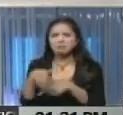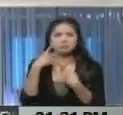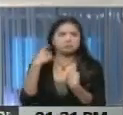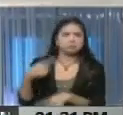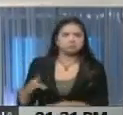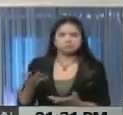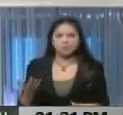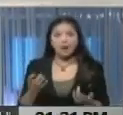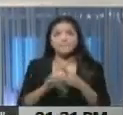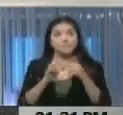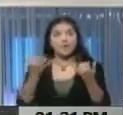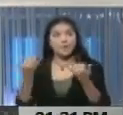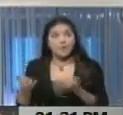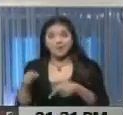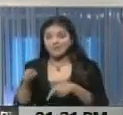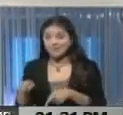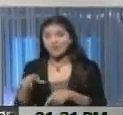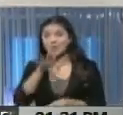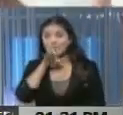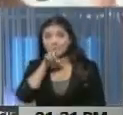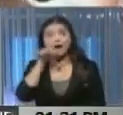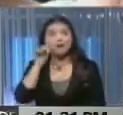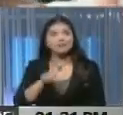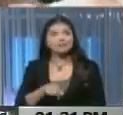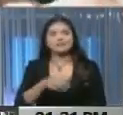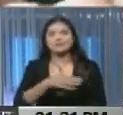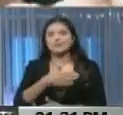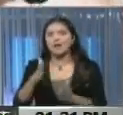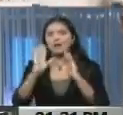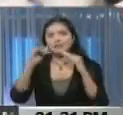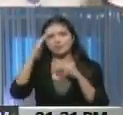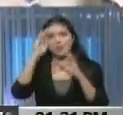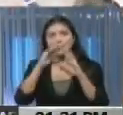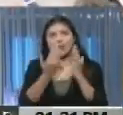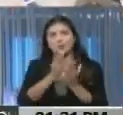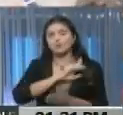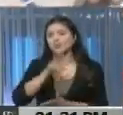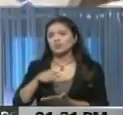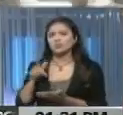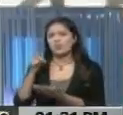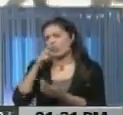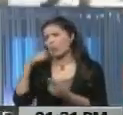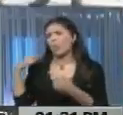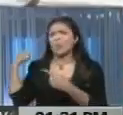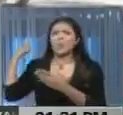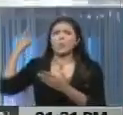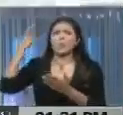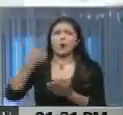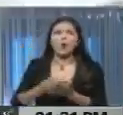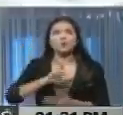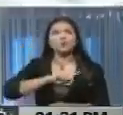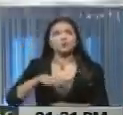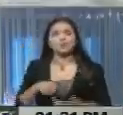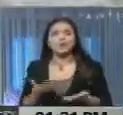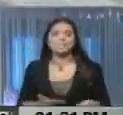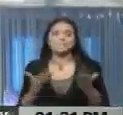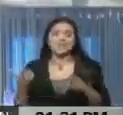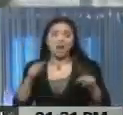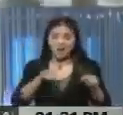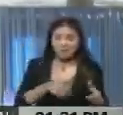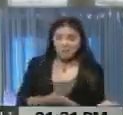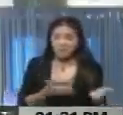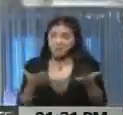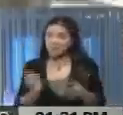Estos seres están aquí casi en la creación del mundo. Nosotros llegamos millones de años después. Nosotros somos los invitados, no ellos.